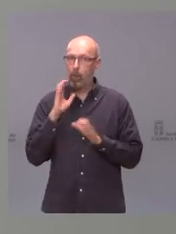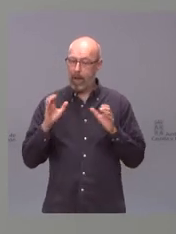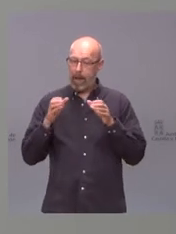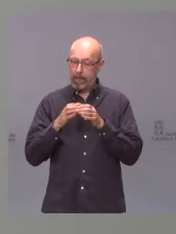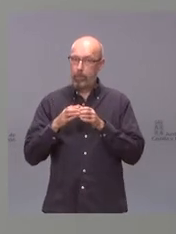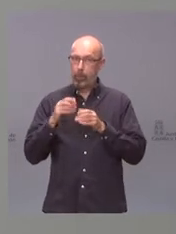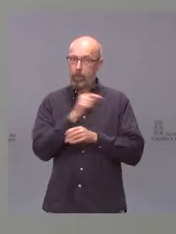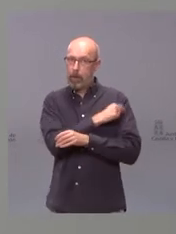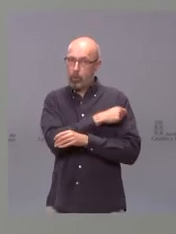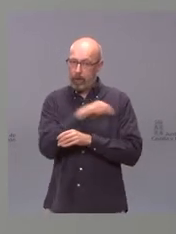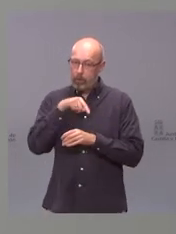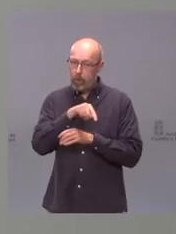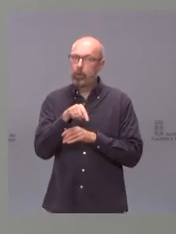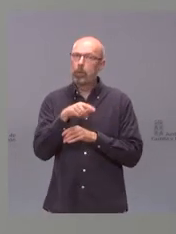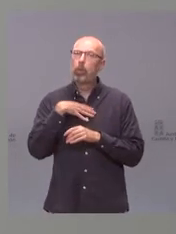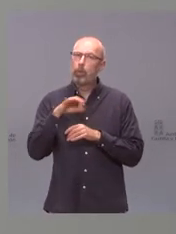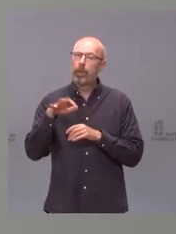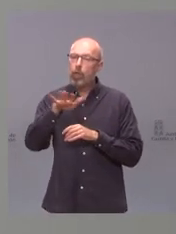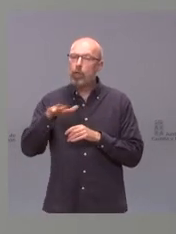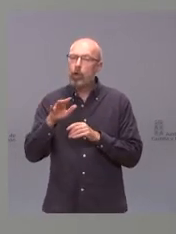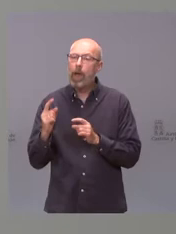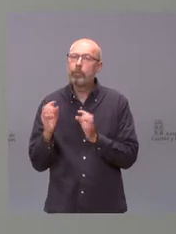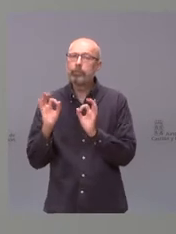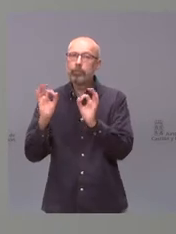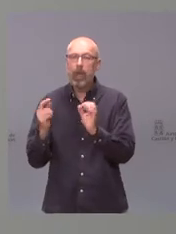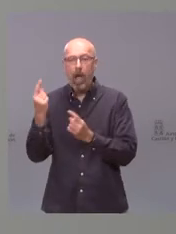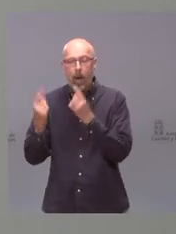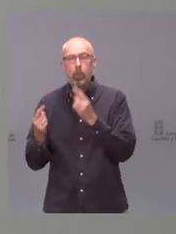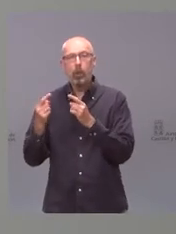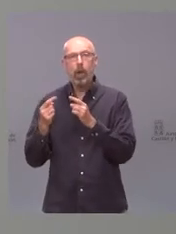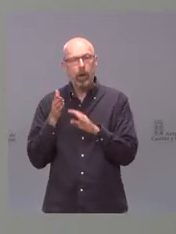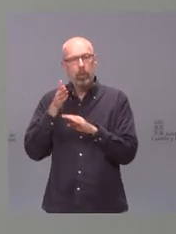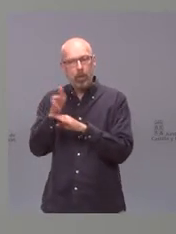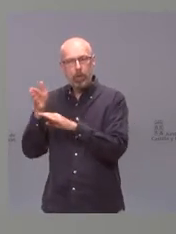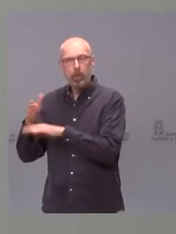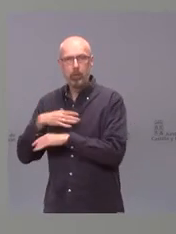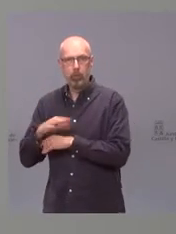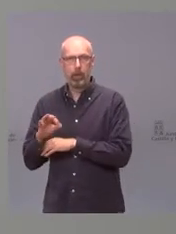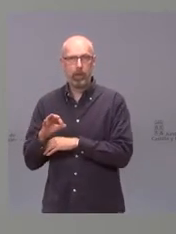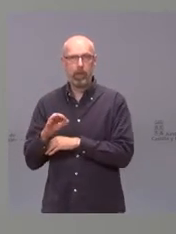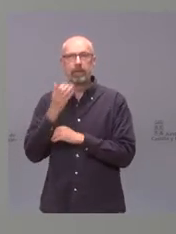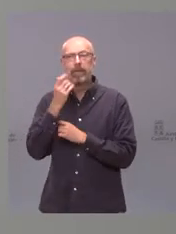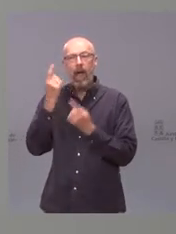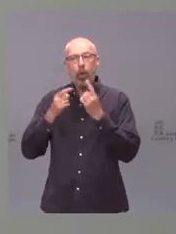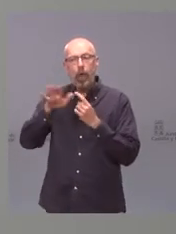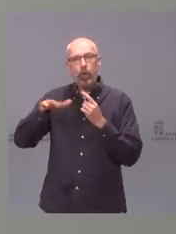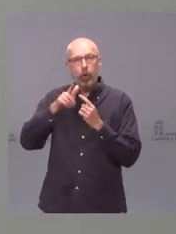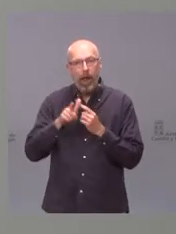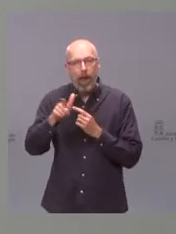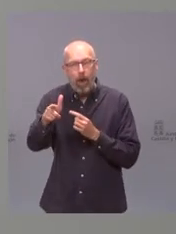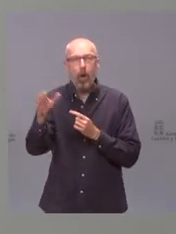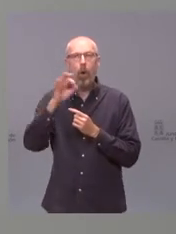movilizan en determinadas zonas básicas de salud, sobre todo aquellas en las que pueden estar más dispersas o ya población más